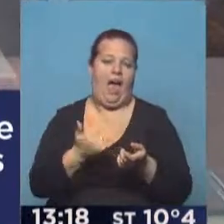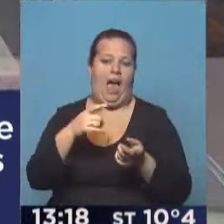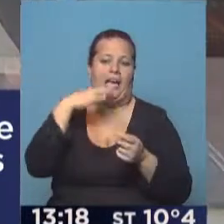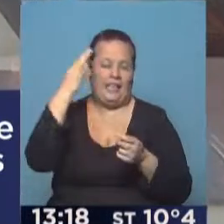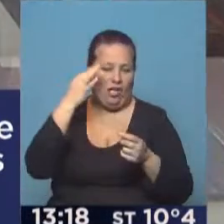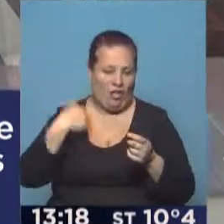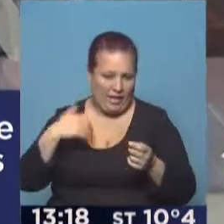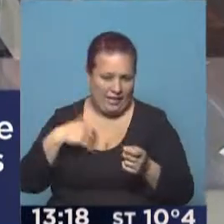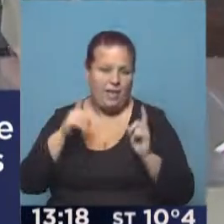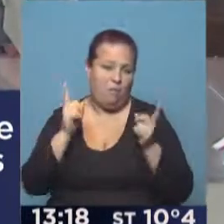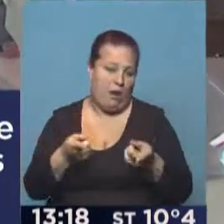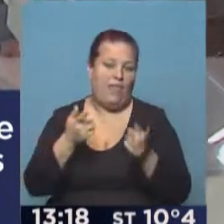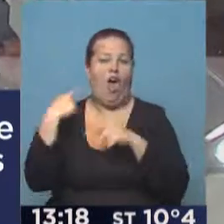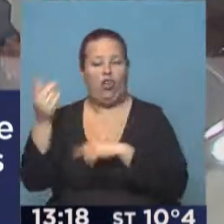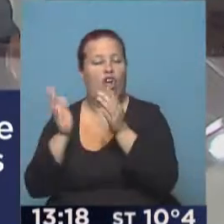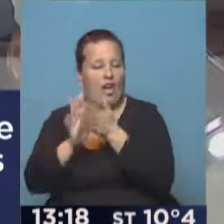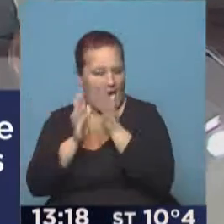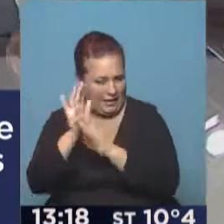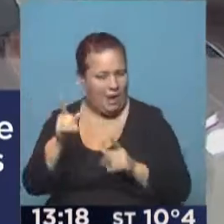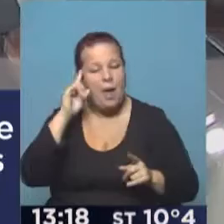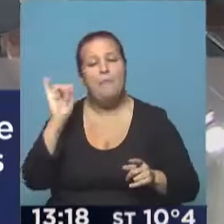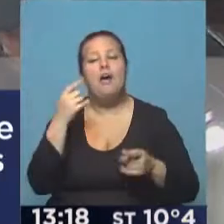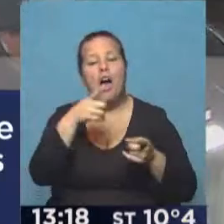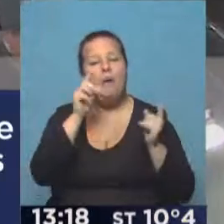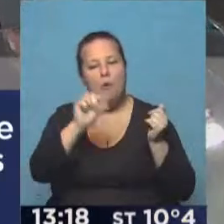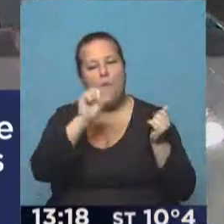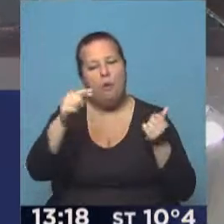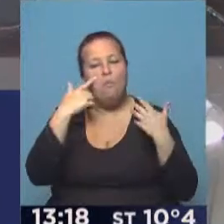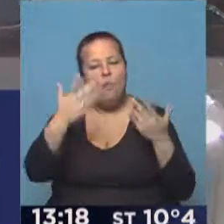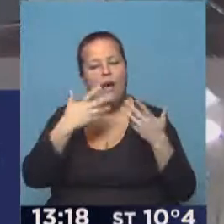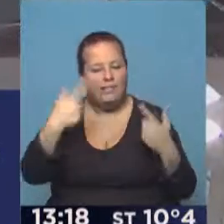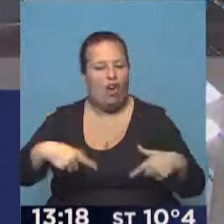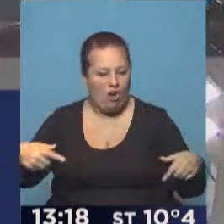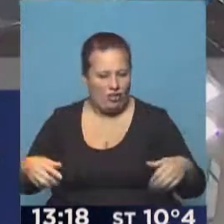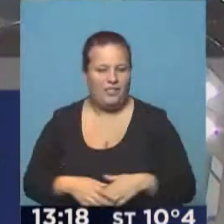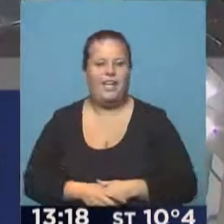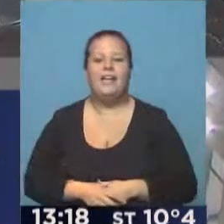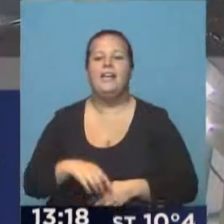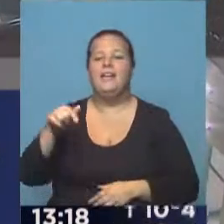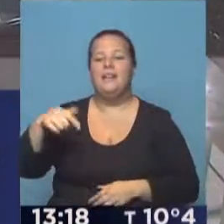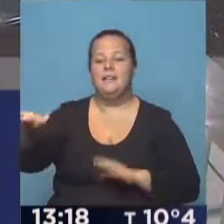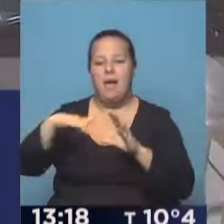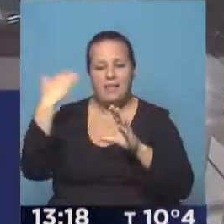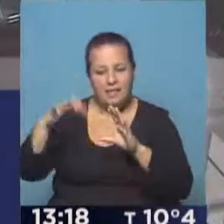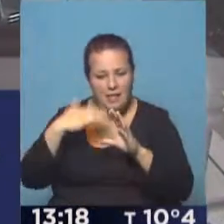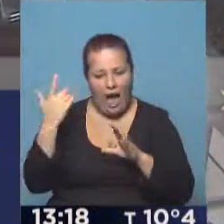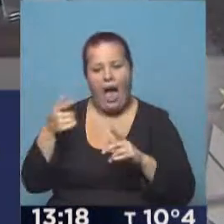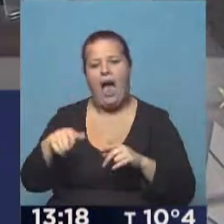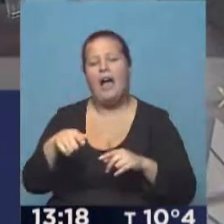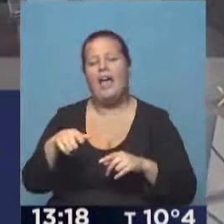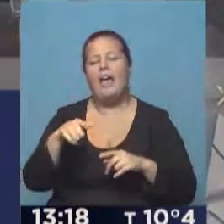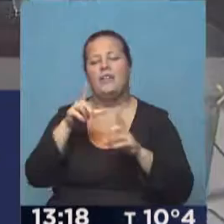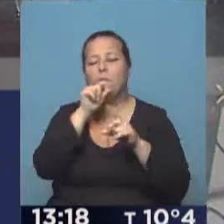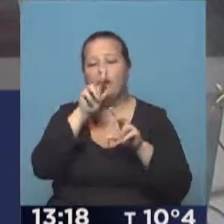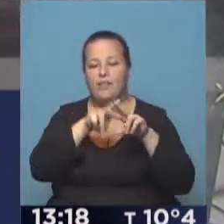teatral argentino y también opciones gratuitas. La idea es ir mostrando todo lo que está pasando. Y nos están llegando mensajes a nuestro Twitter